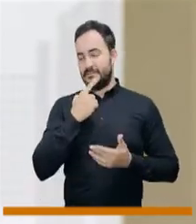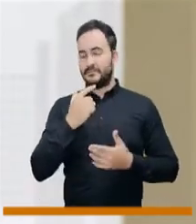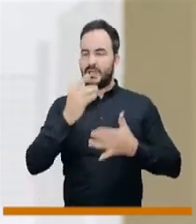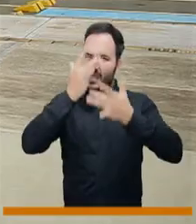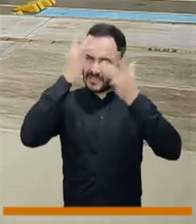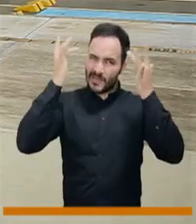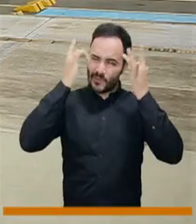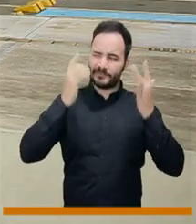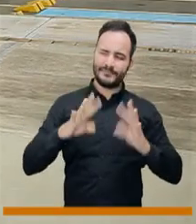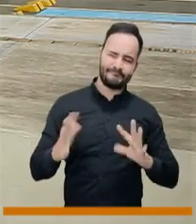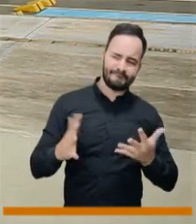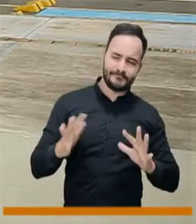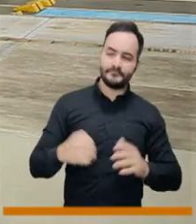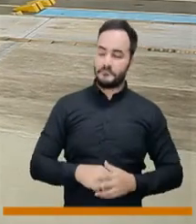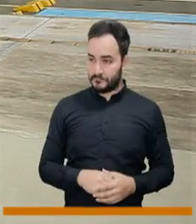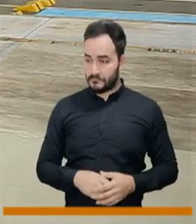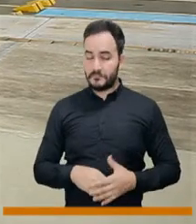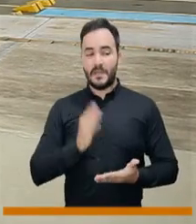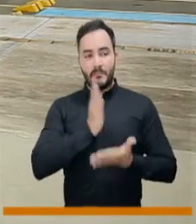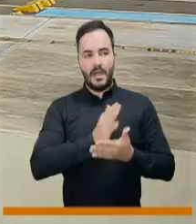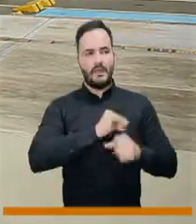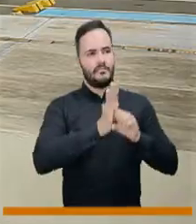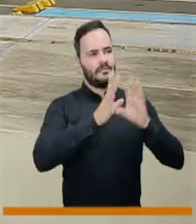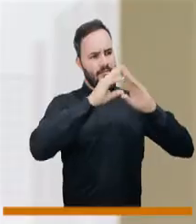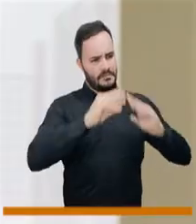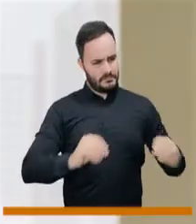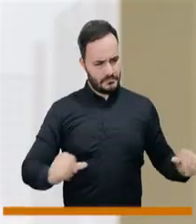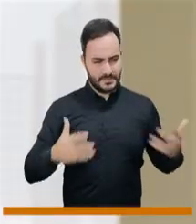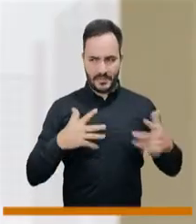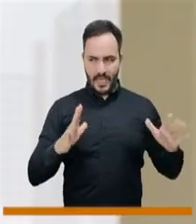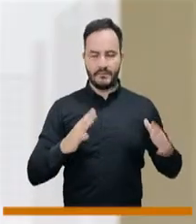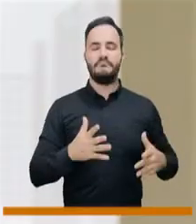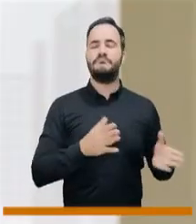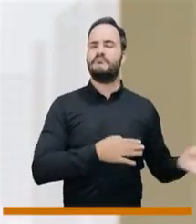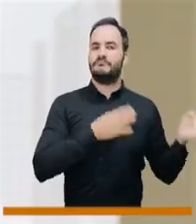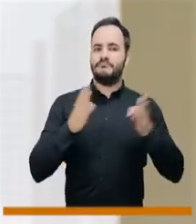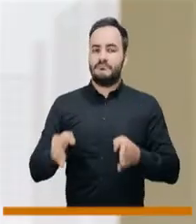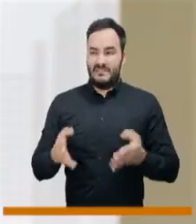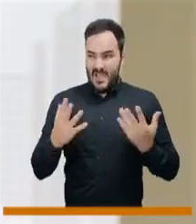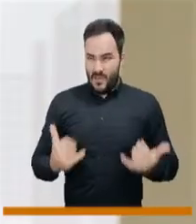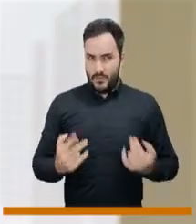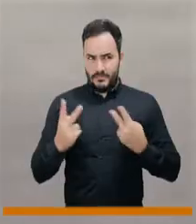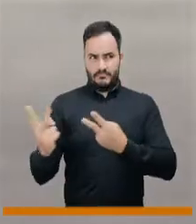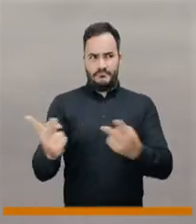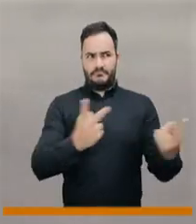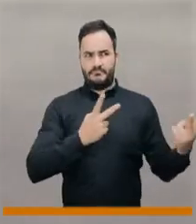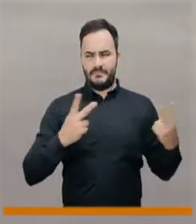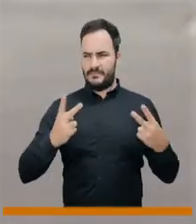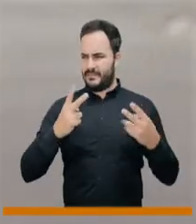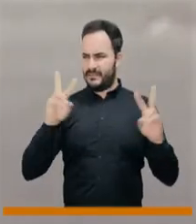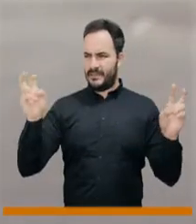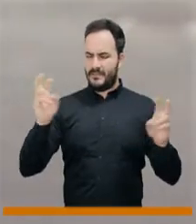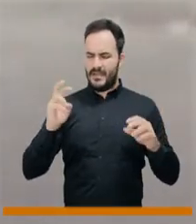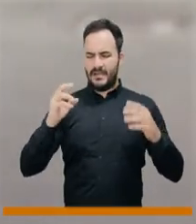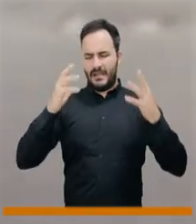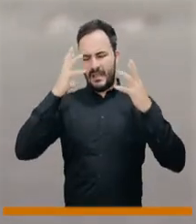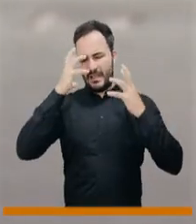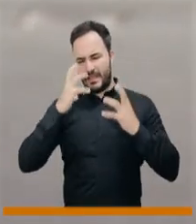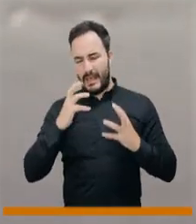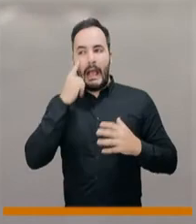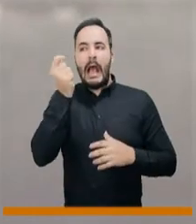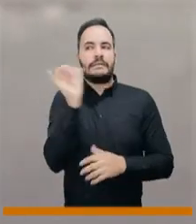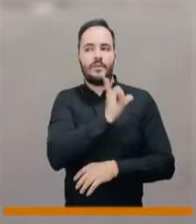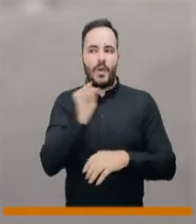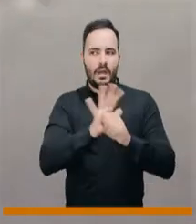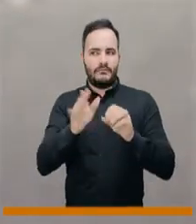regular. Pasamos de la pandemia del COVID al parecer a la pandemia de la tristeza. Usted ha sido muy inquieto con este